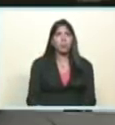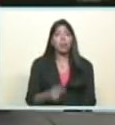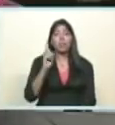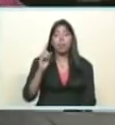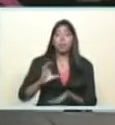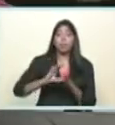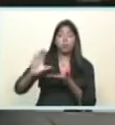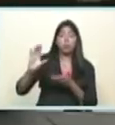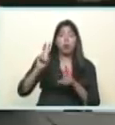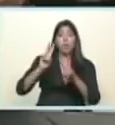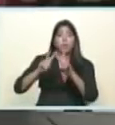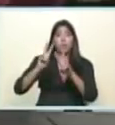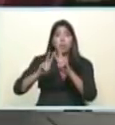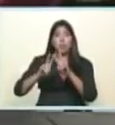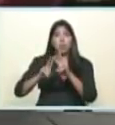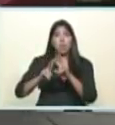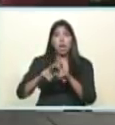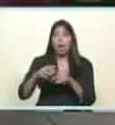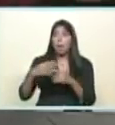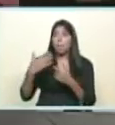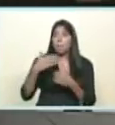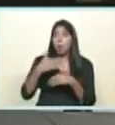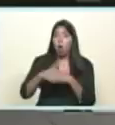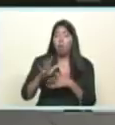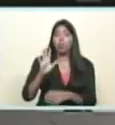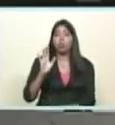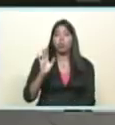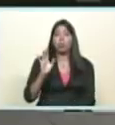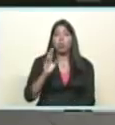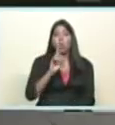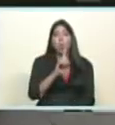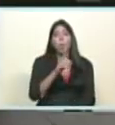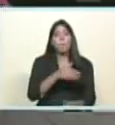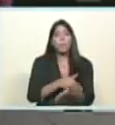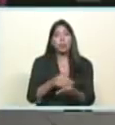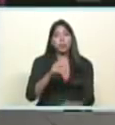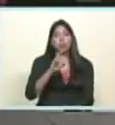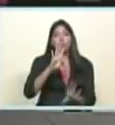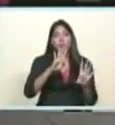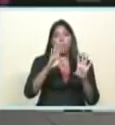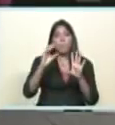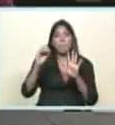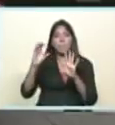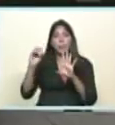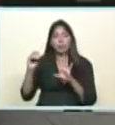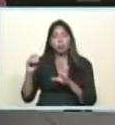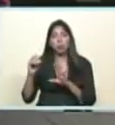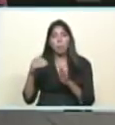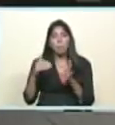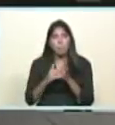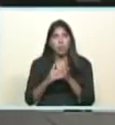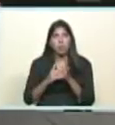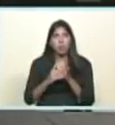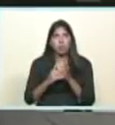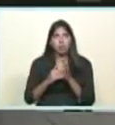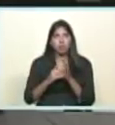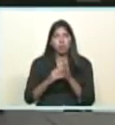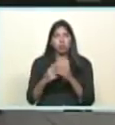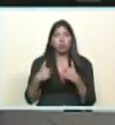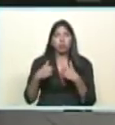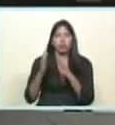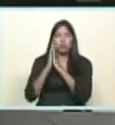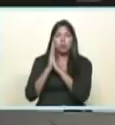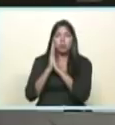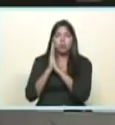vivienda venezuela pronto vamos a la vivienda 1.900.000 le pido a dios que nos de toda la fuerza para llegar a la meta de este año